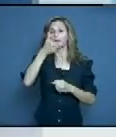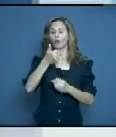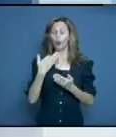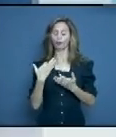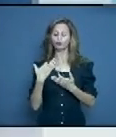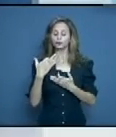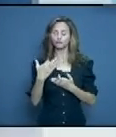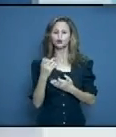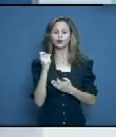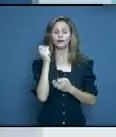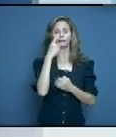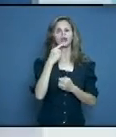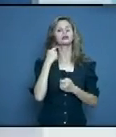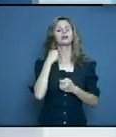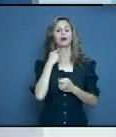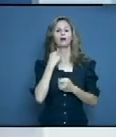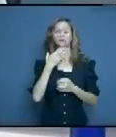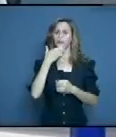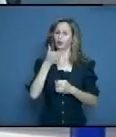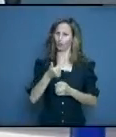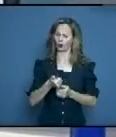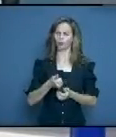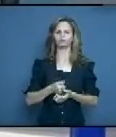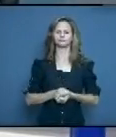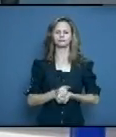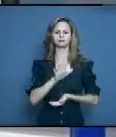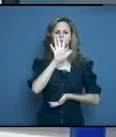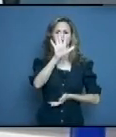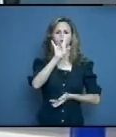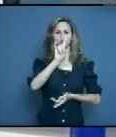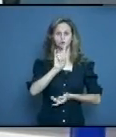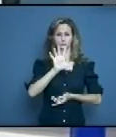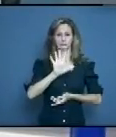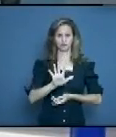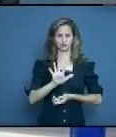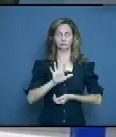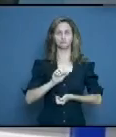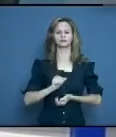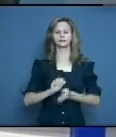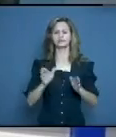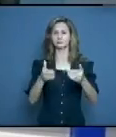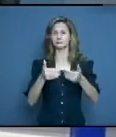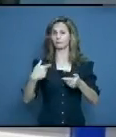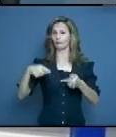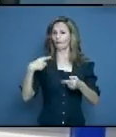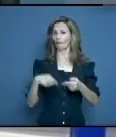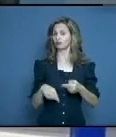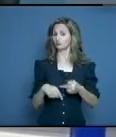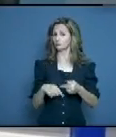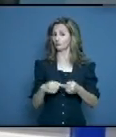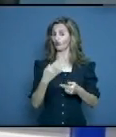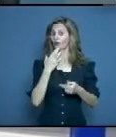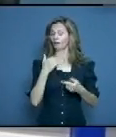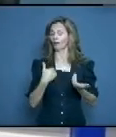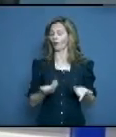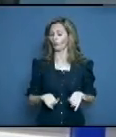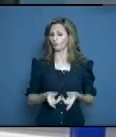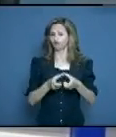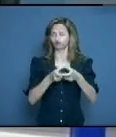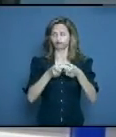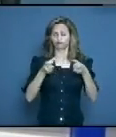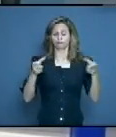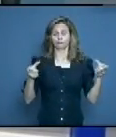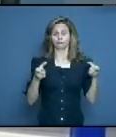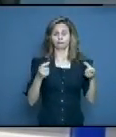que para fin de año la cosa esté mucho mejor. 595 casos se diagnosticaron al cierre del día de ayer, otra cifra considerable para nuestra